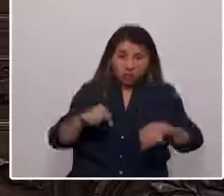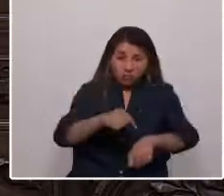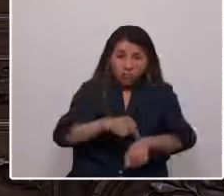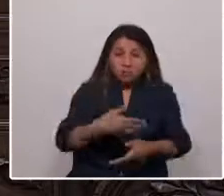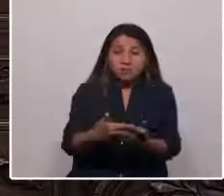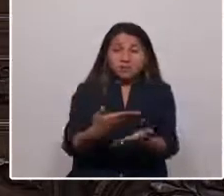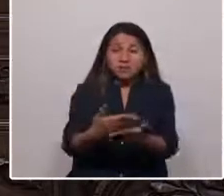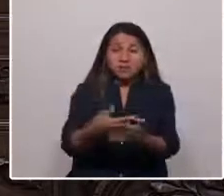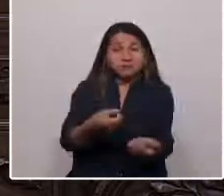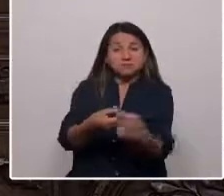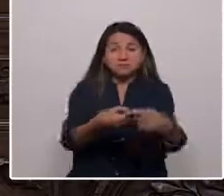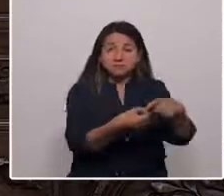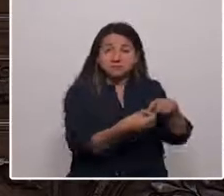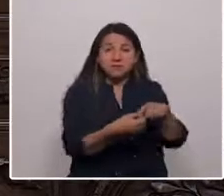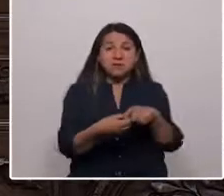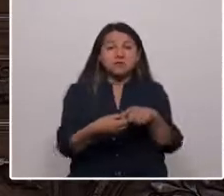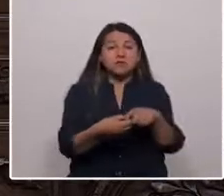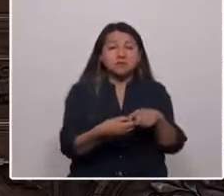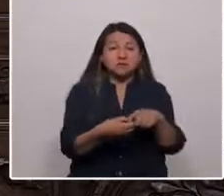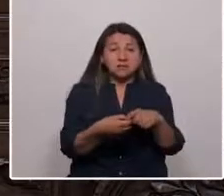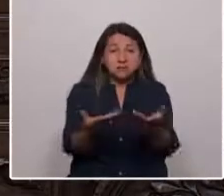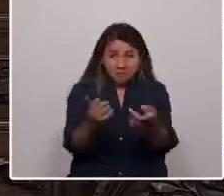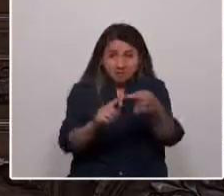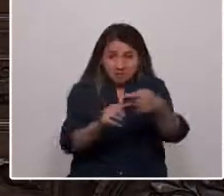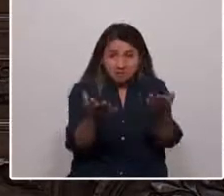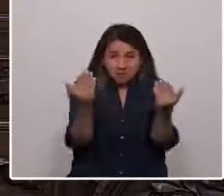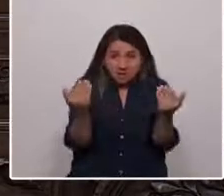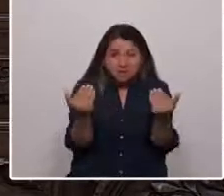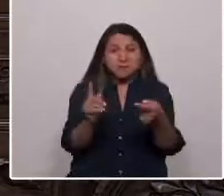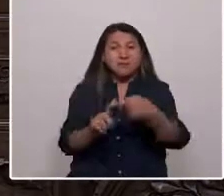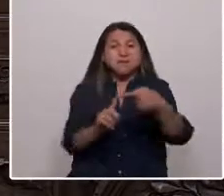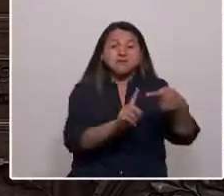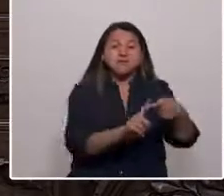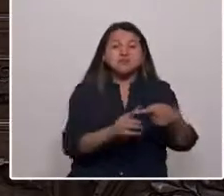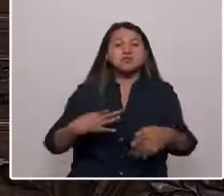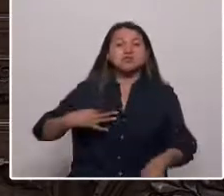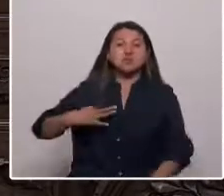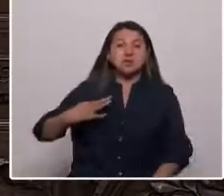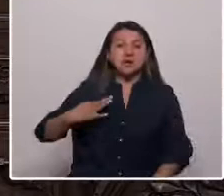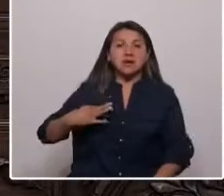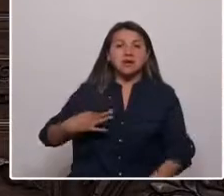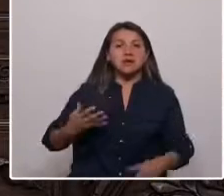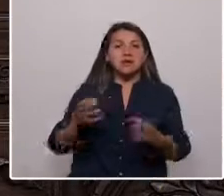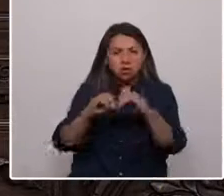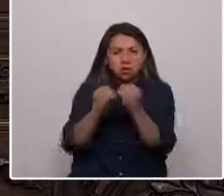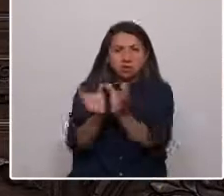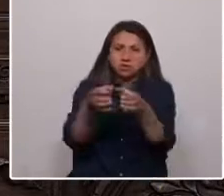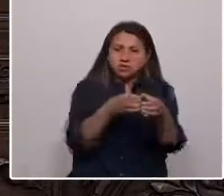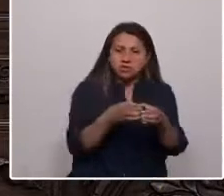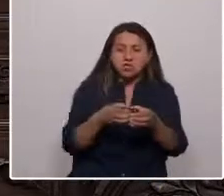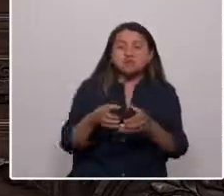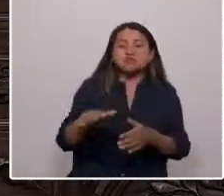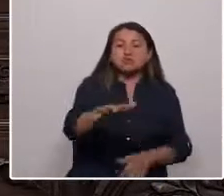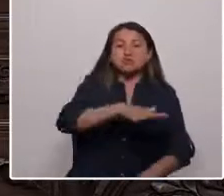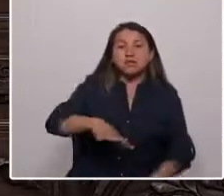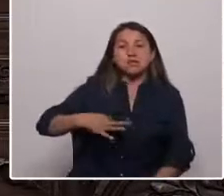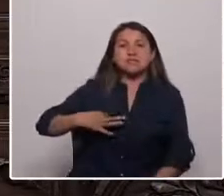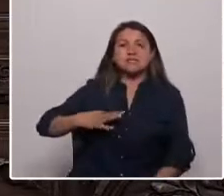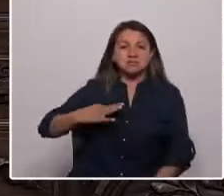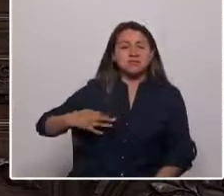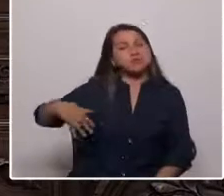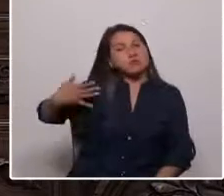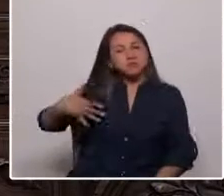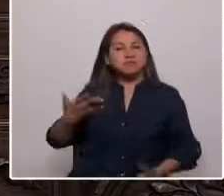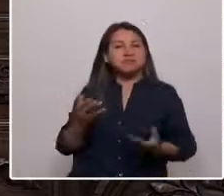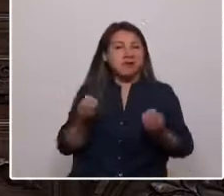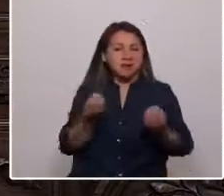de que se sumen de manera protagónica a este proceso. La participación de la ciudadanía organizada, de la sociedad civil, es central para que el